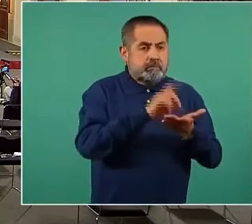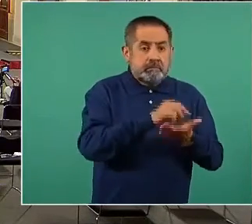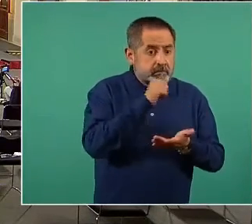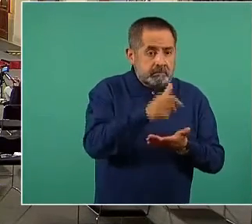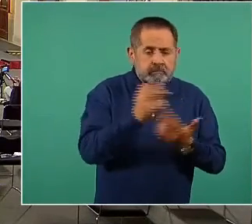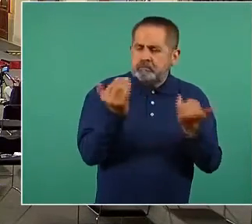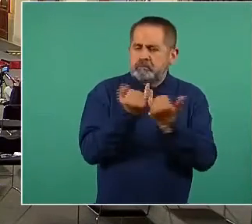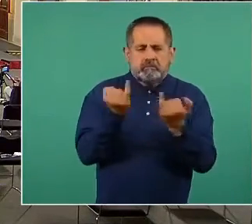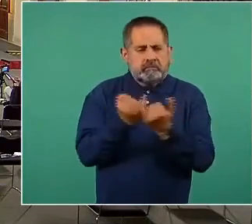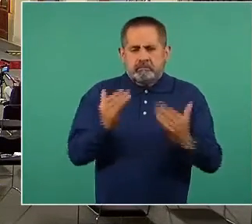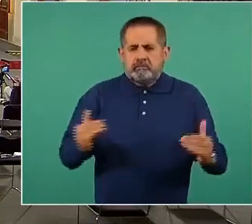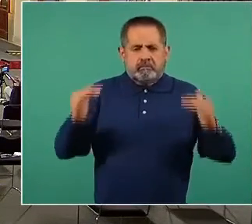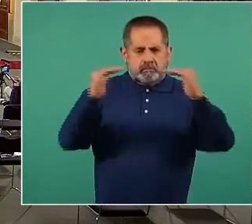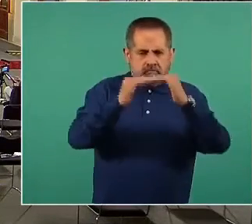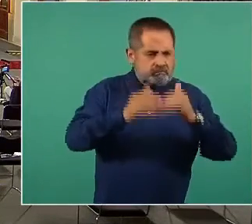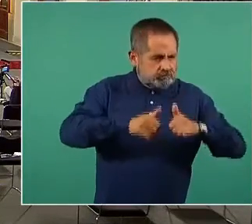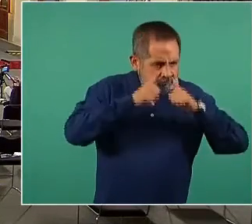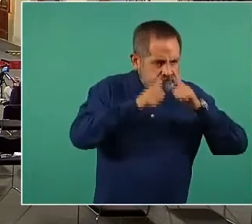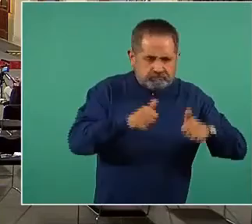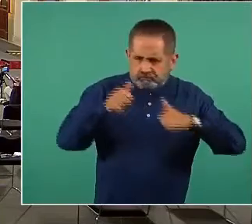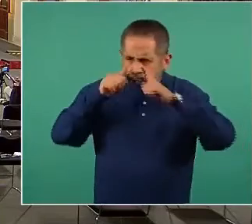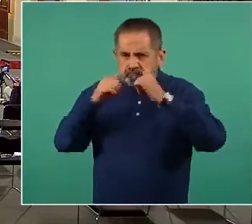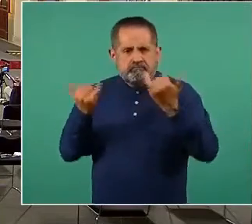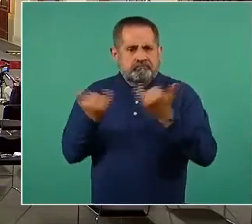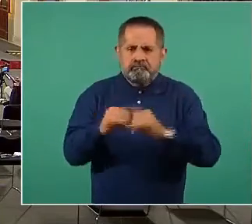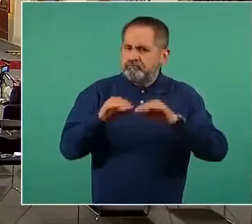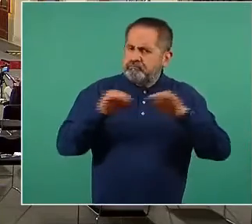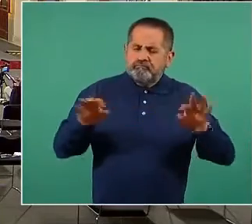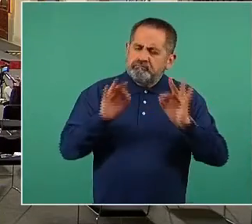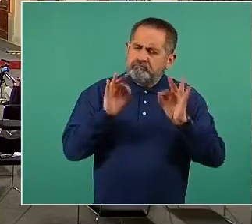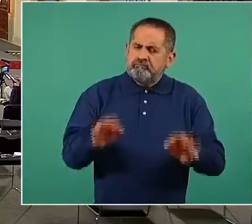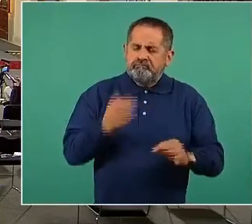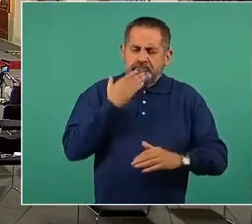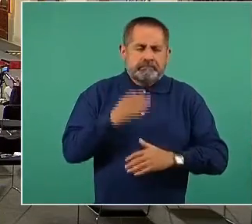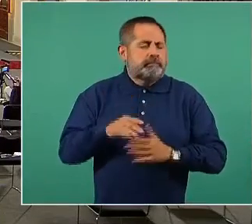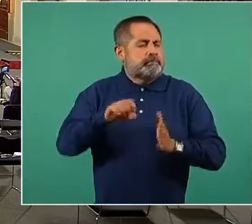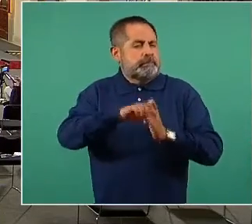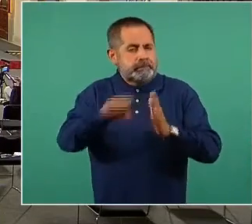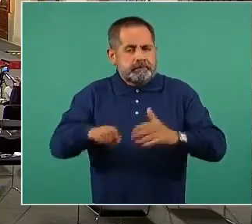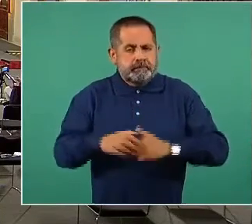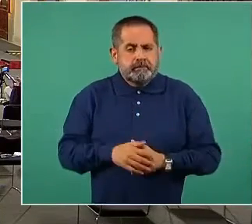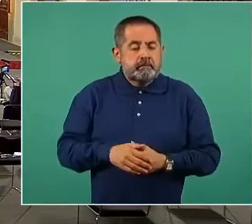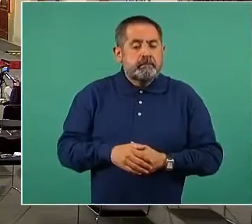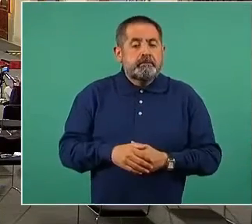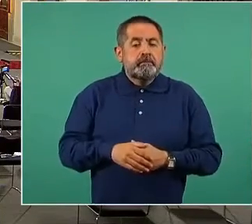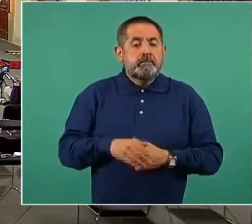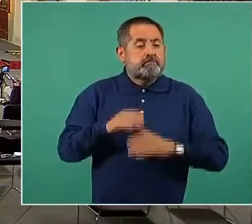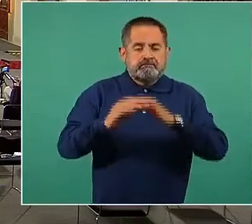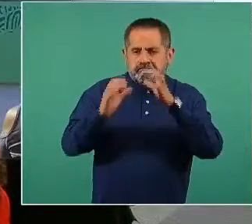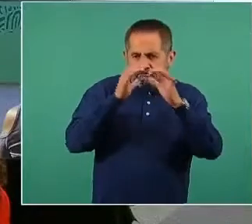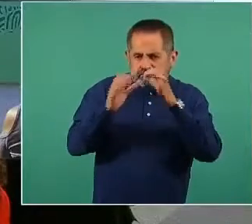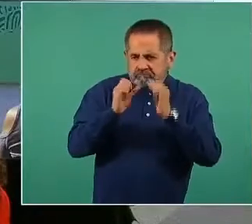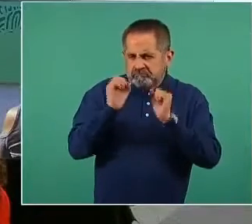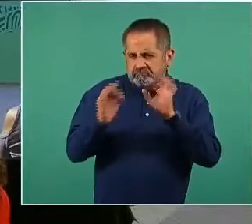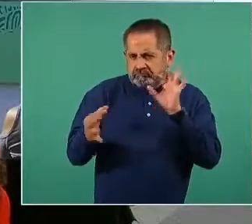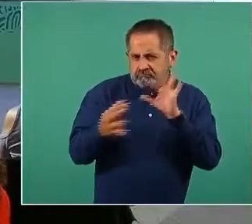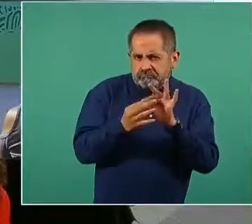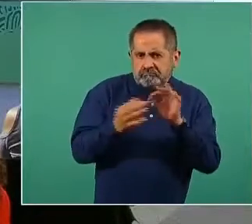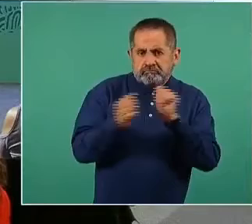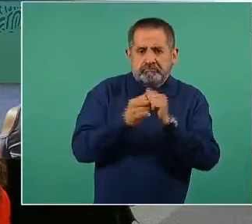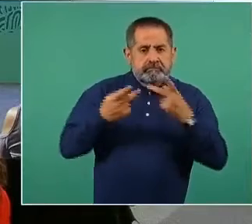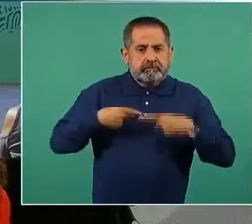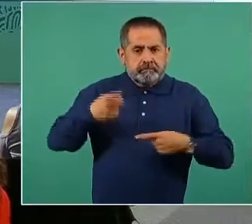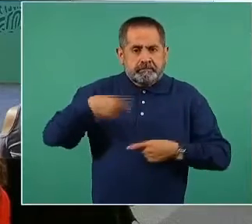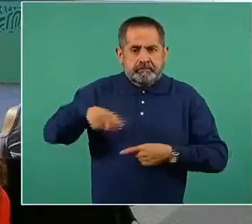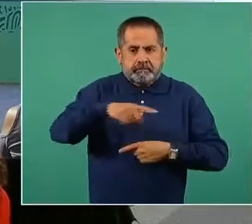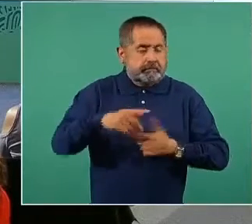con discapacidad y una persona que no vive con una discapacidad. Por ejemplo, el aseguramiento de la comunicación efectiva con las personas,